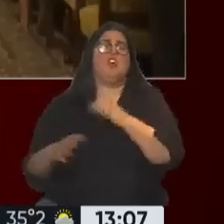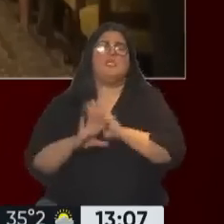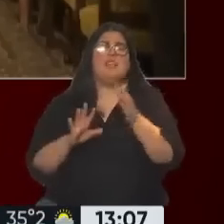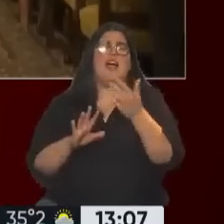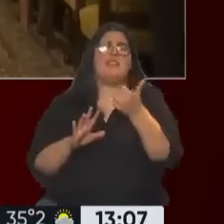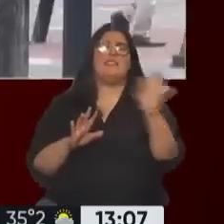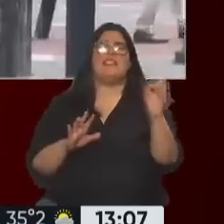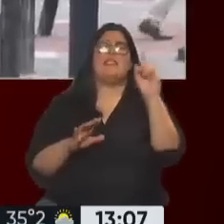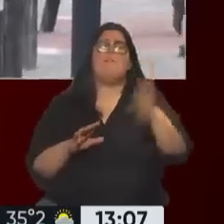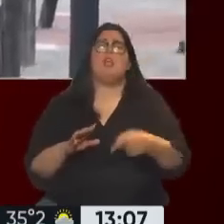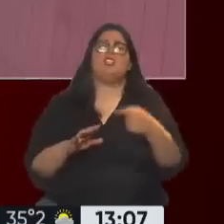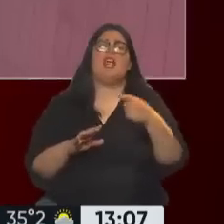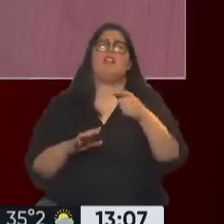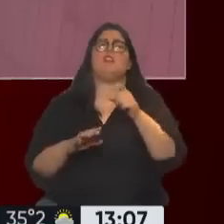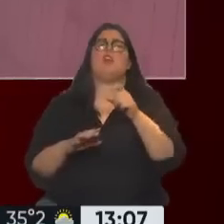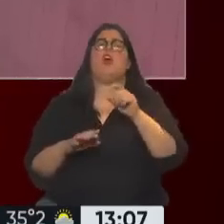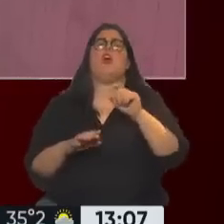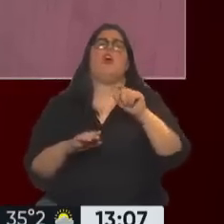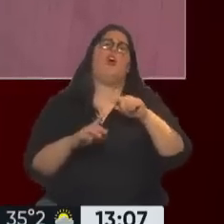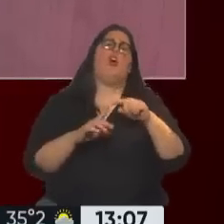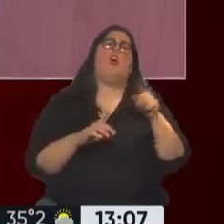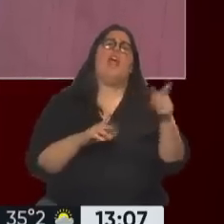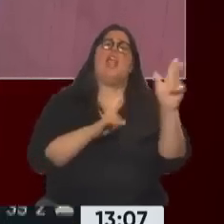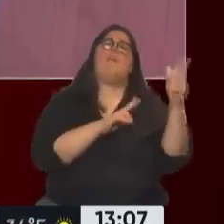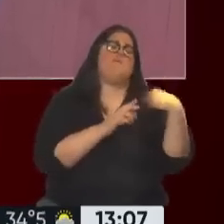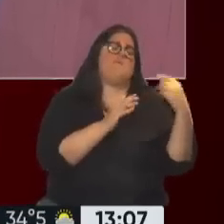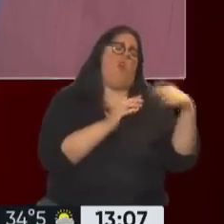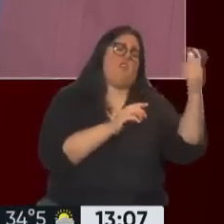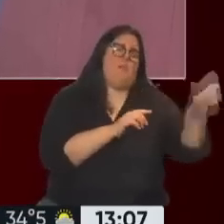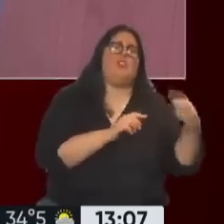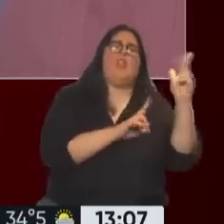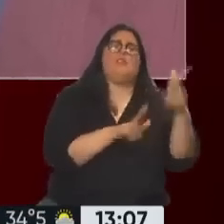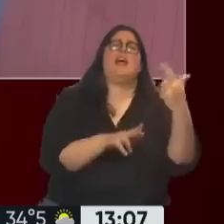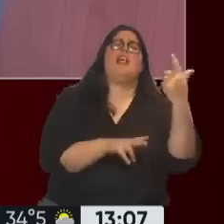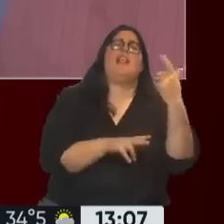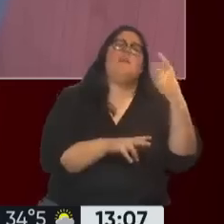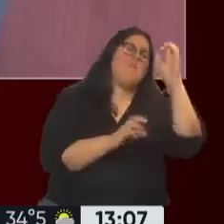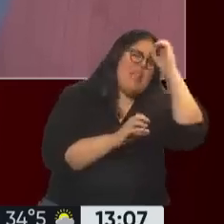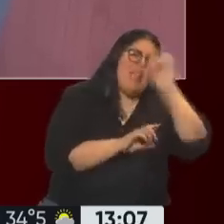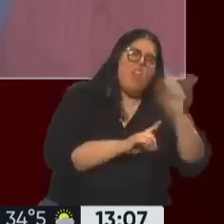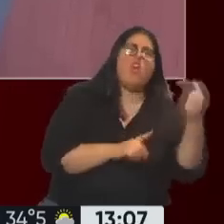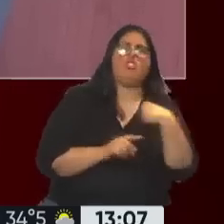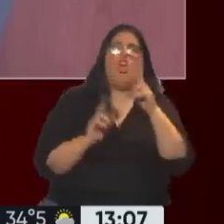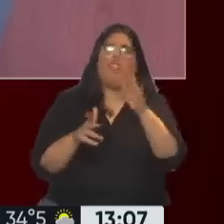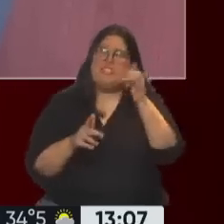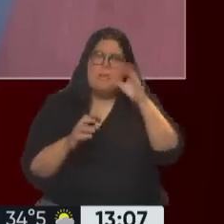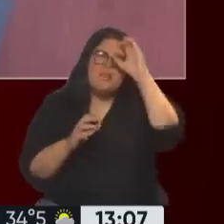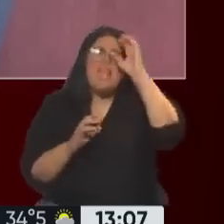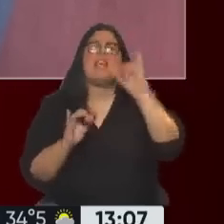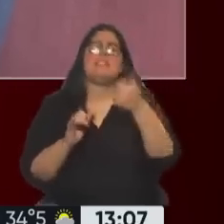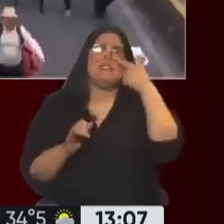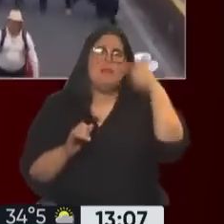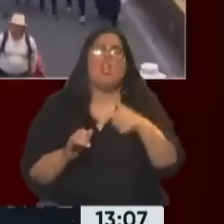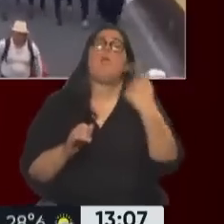60%, el 3%. Él decía no a la minería, no al petróleo. Yo sí, hasta la última gota de petróleo, sí, hasta el último gramo de oro, con absoluta